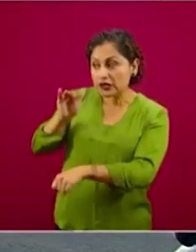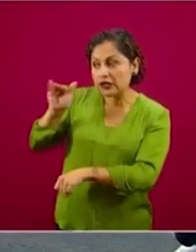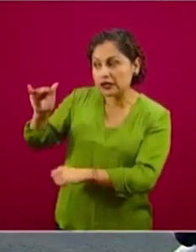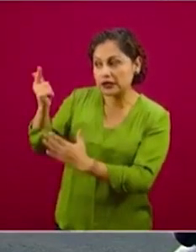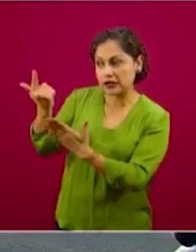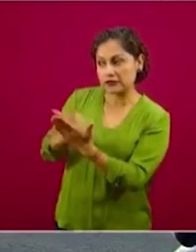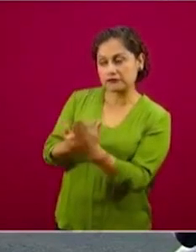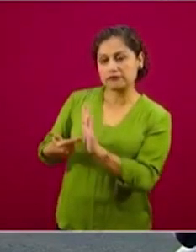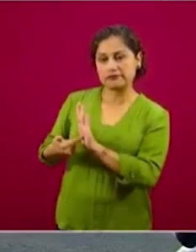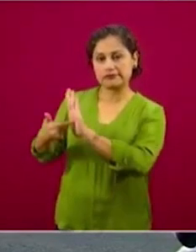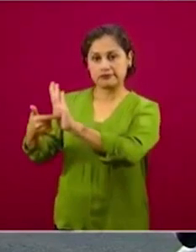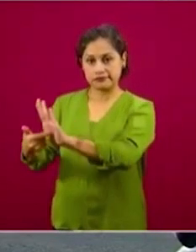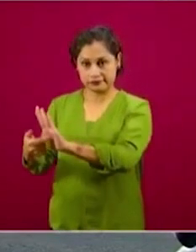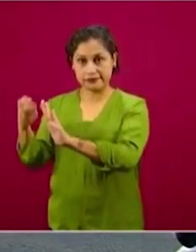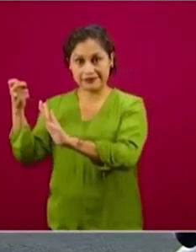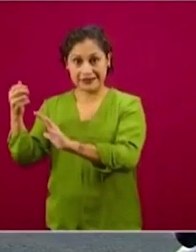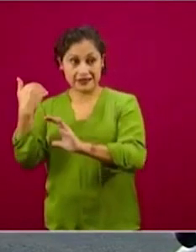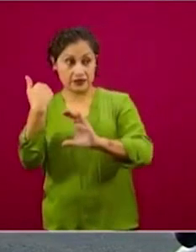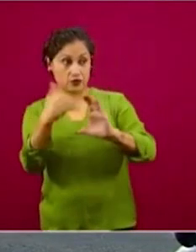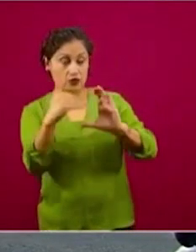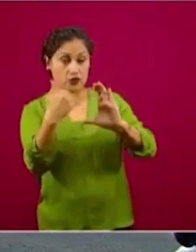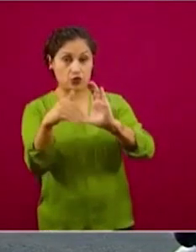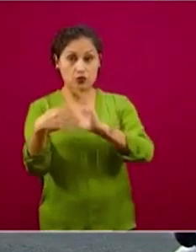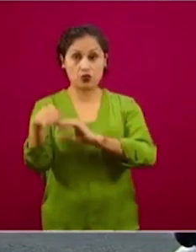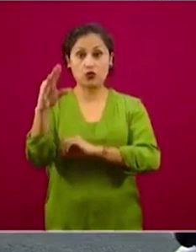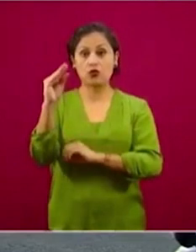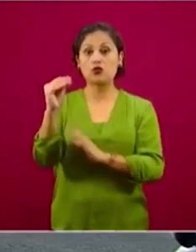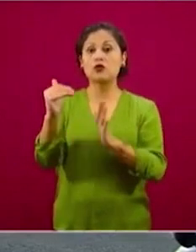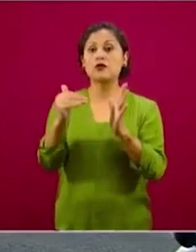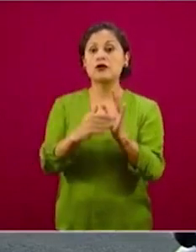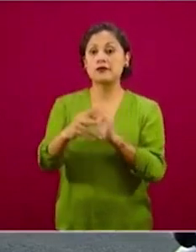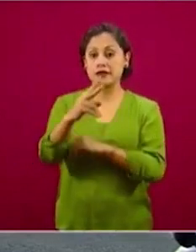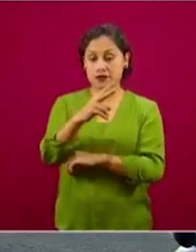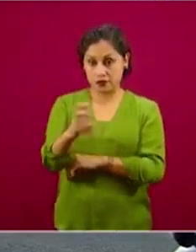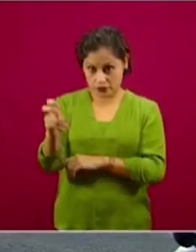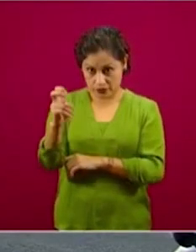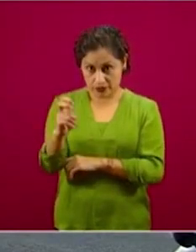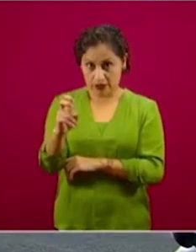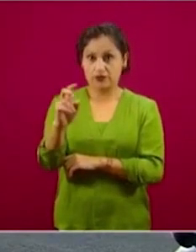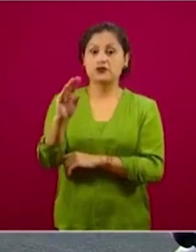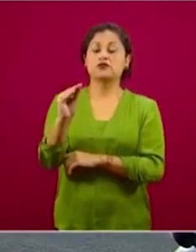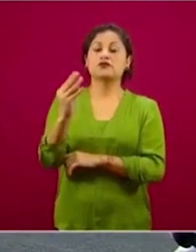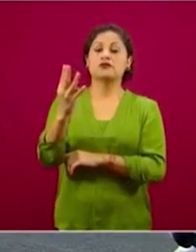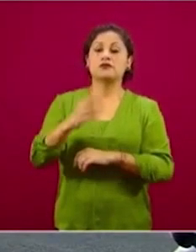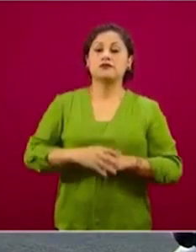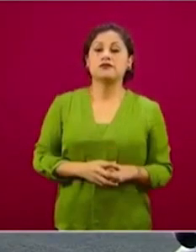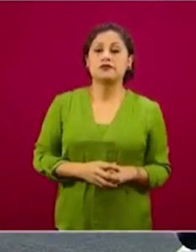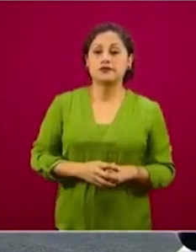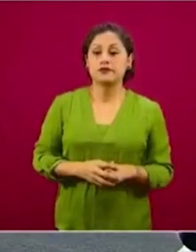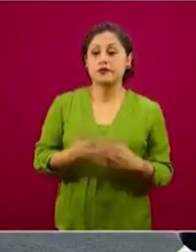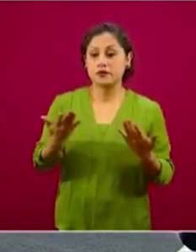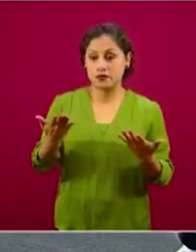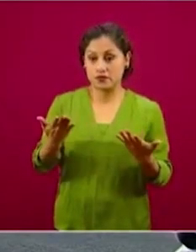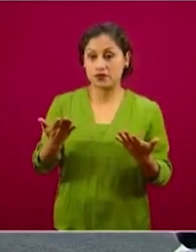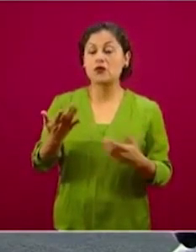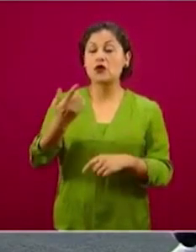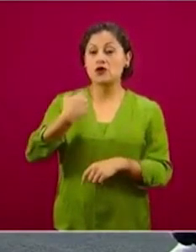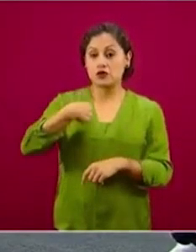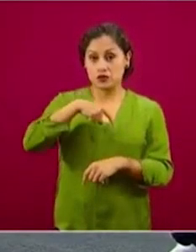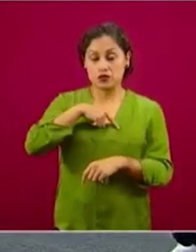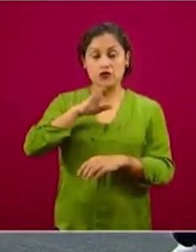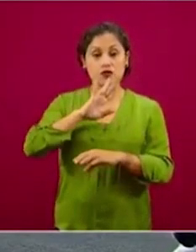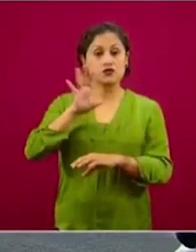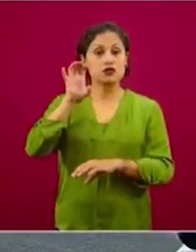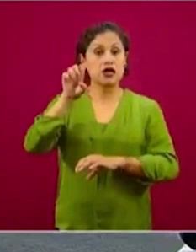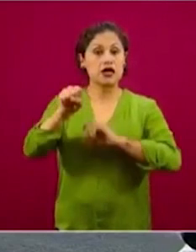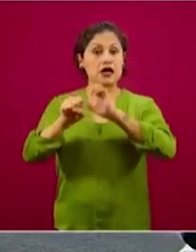un depósito a 90 mil 294, es decir, estamos ya arriba del 90 por